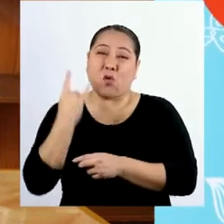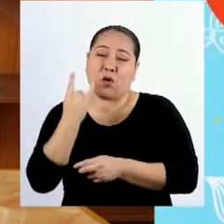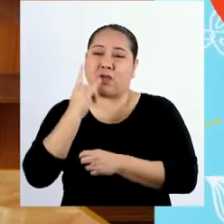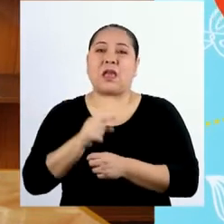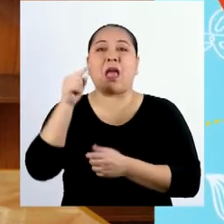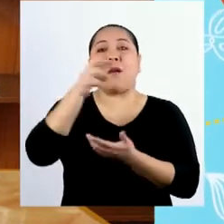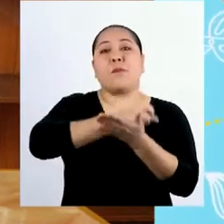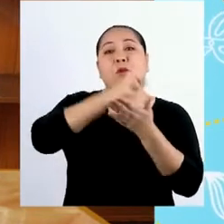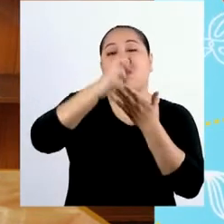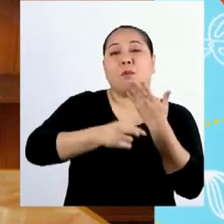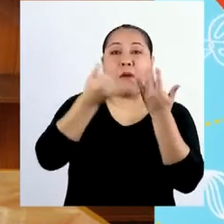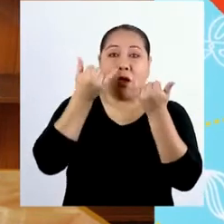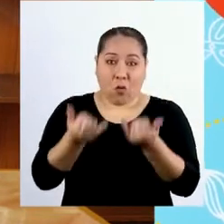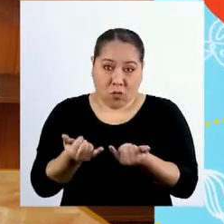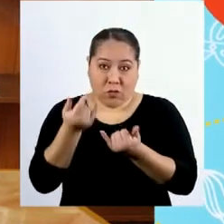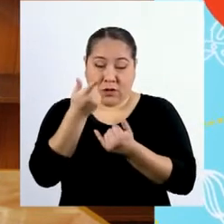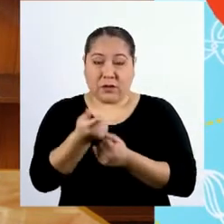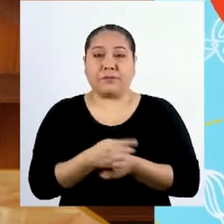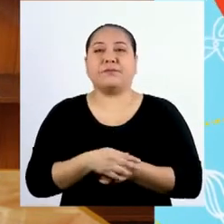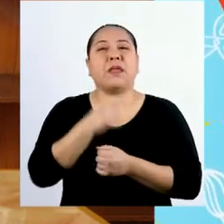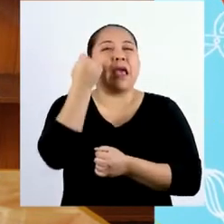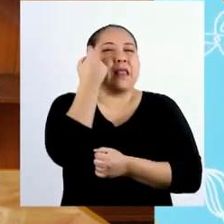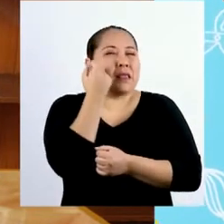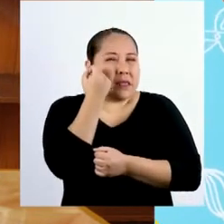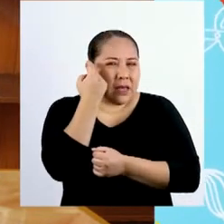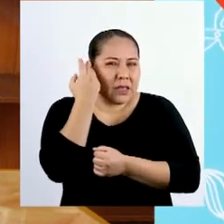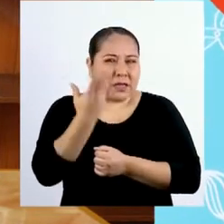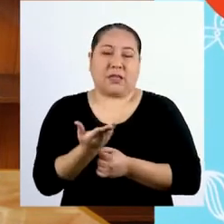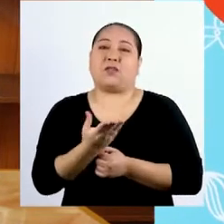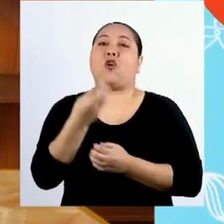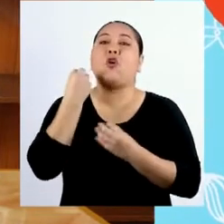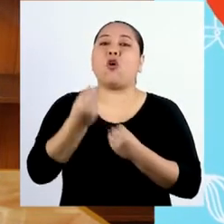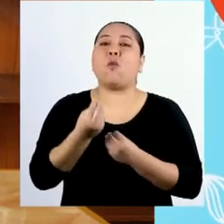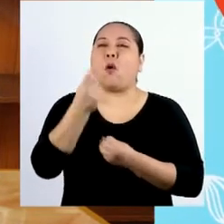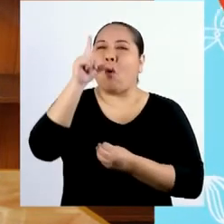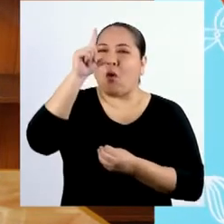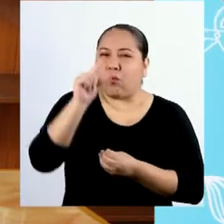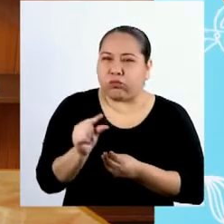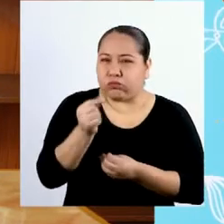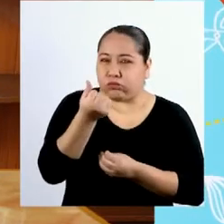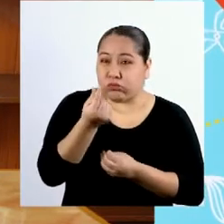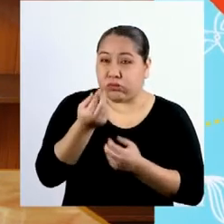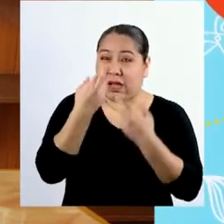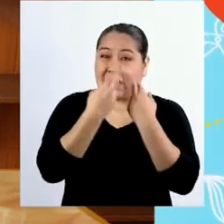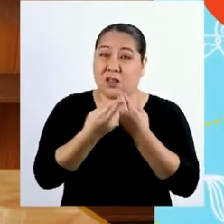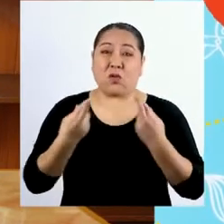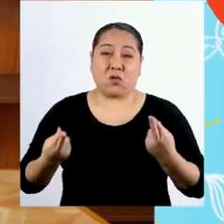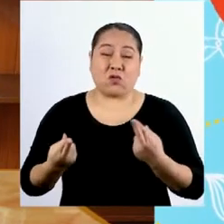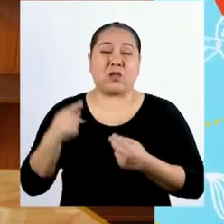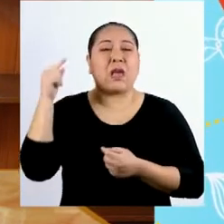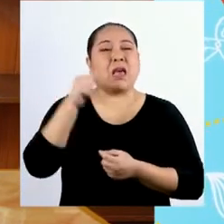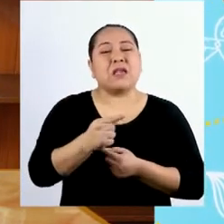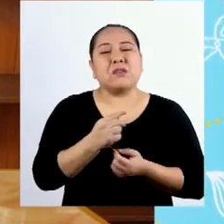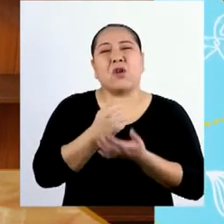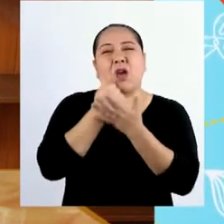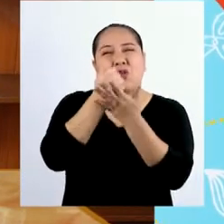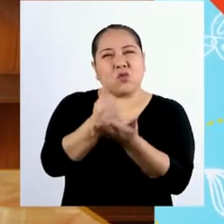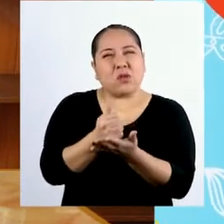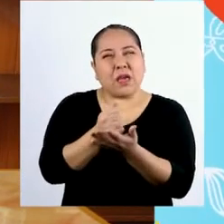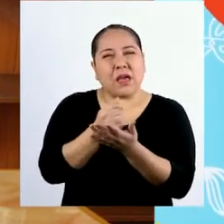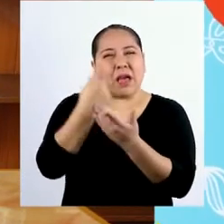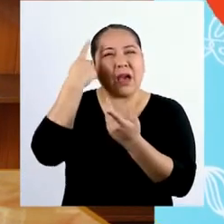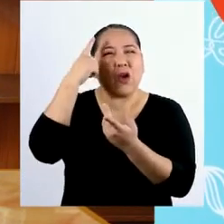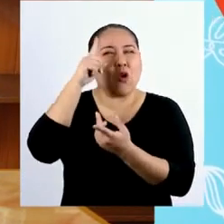En el programa de hoy, precisamente, comprenderemos cómo la escasez de los recursos influye en las